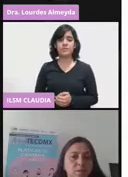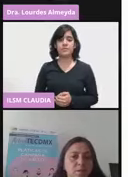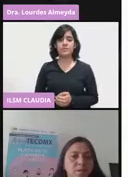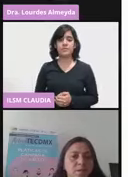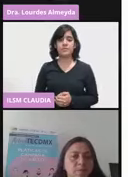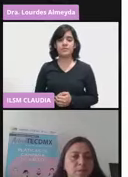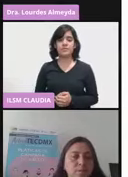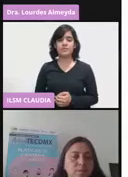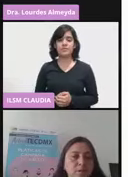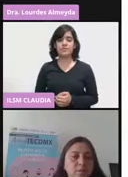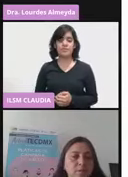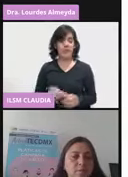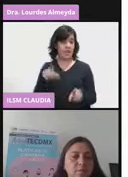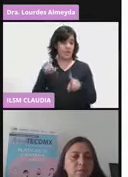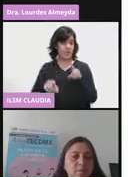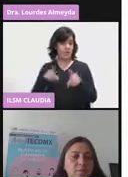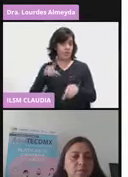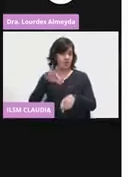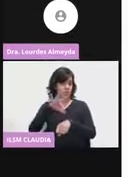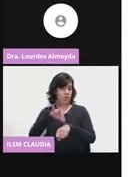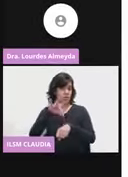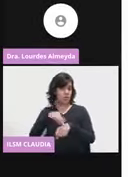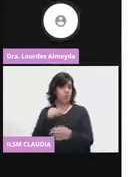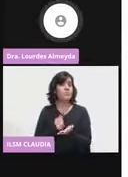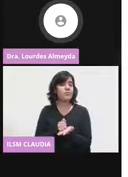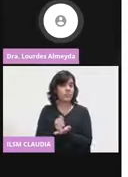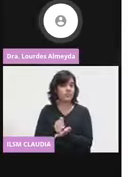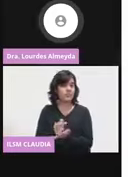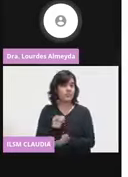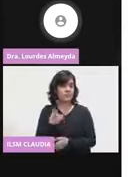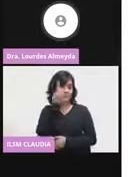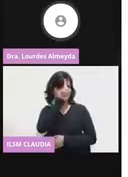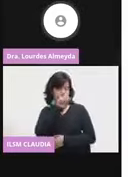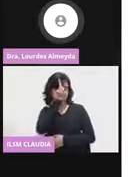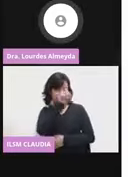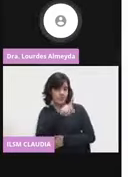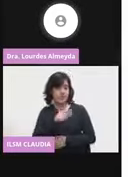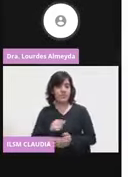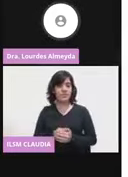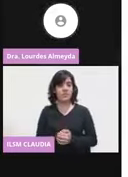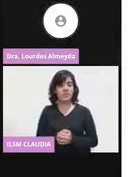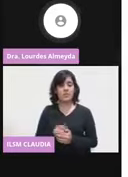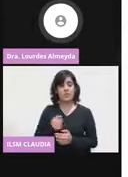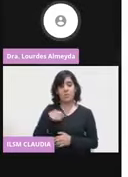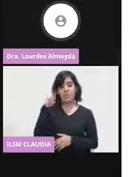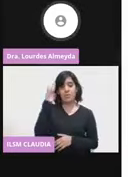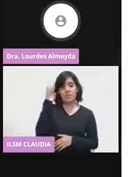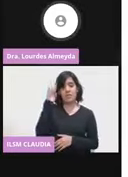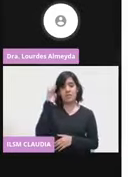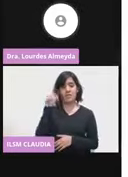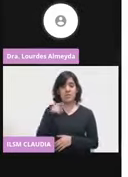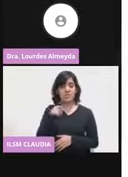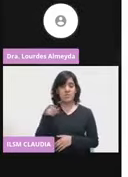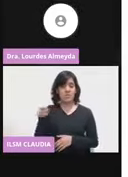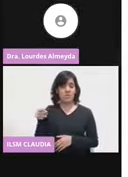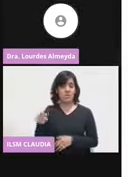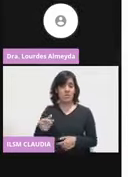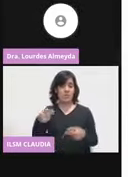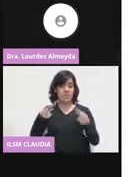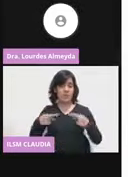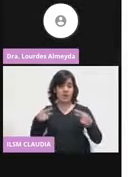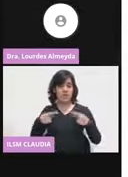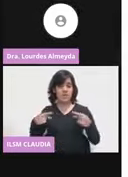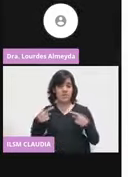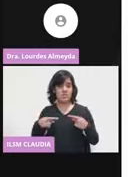Según su médico tratante, no creo que tenga ningún inconveniente de vacunarse en las personas que tienen